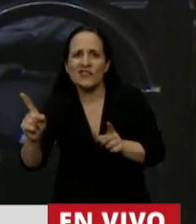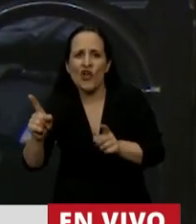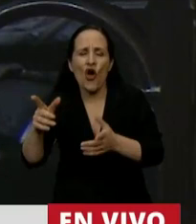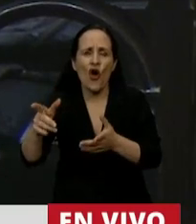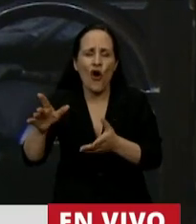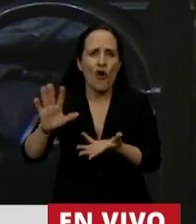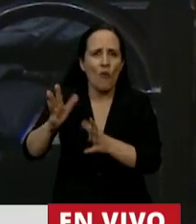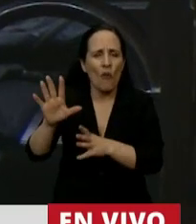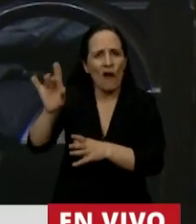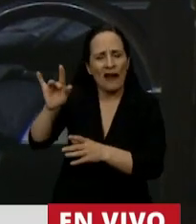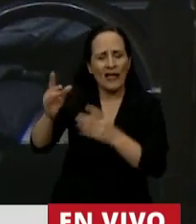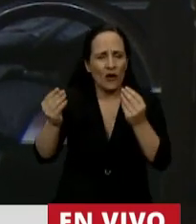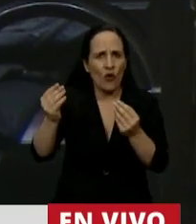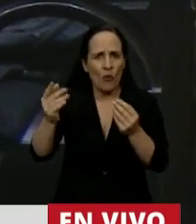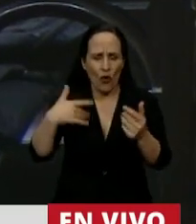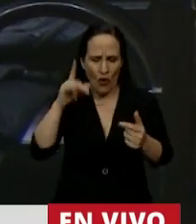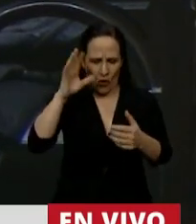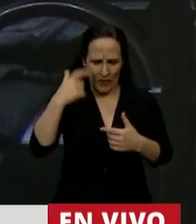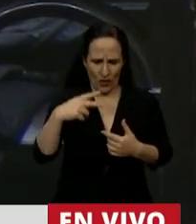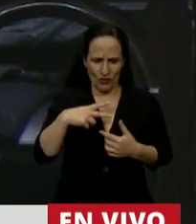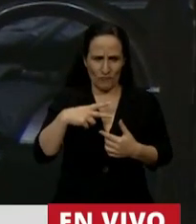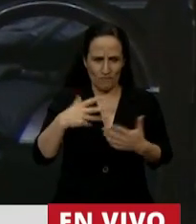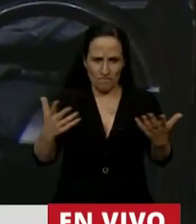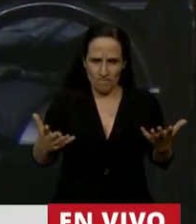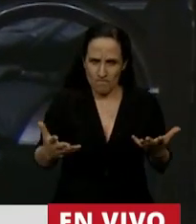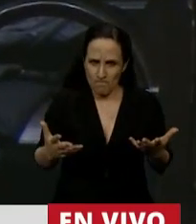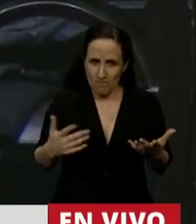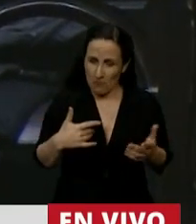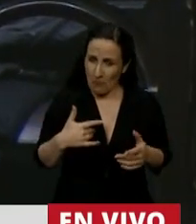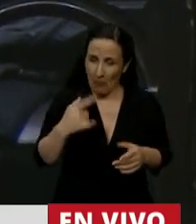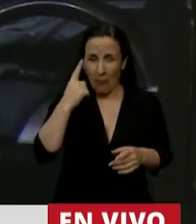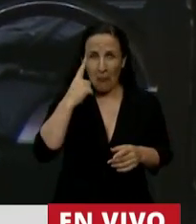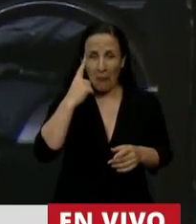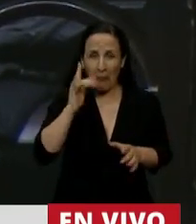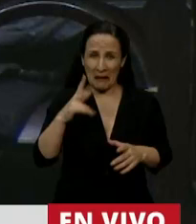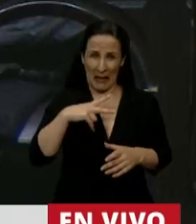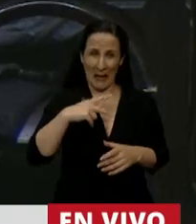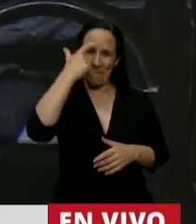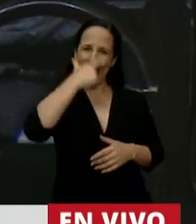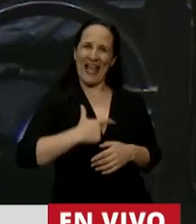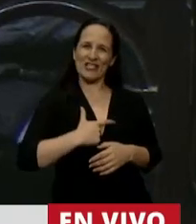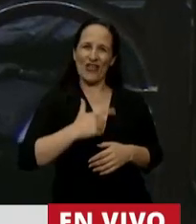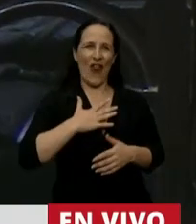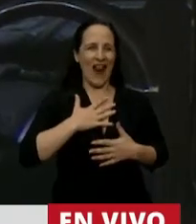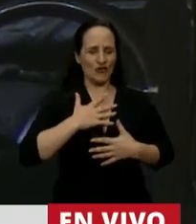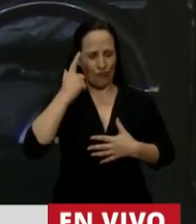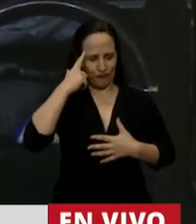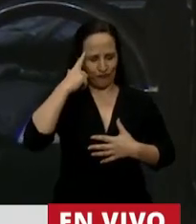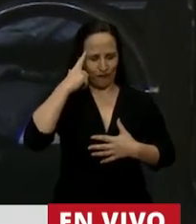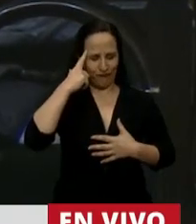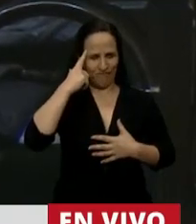una elección. Y la verdad que pensarlo solamente desde lo personal y de nuestra conciencia,